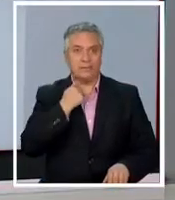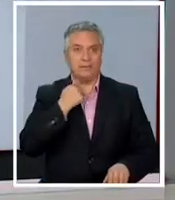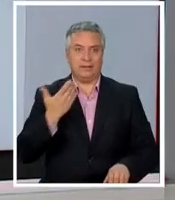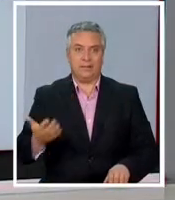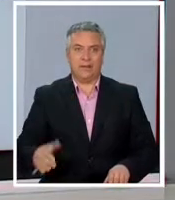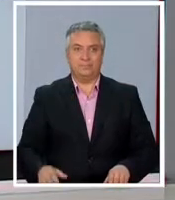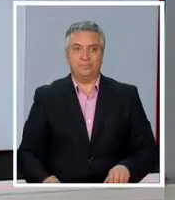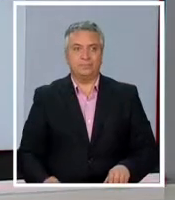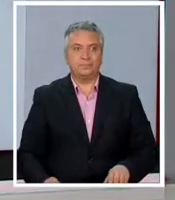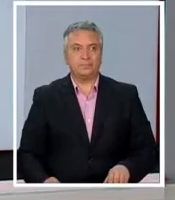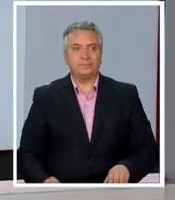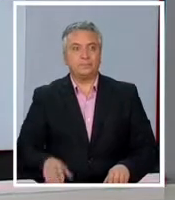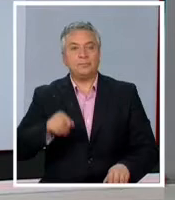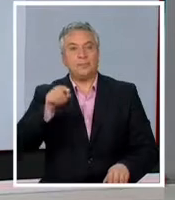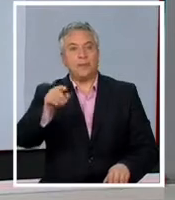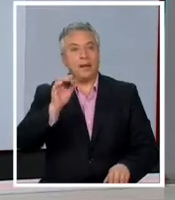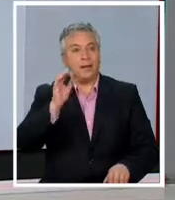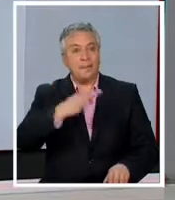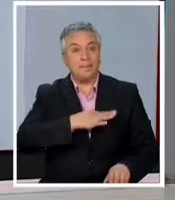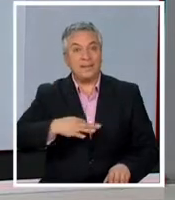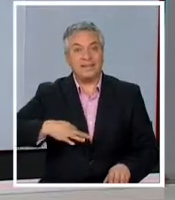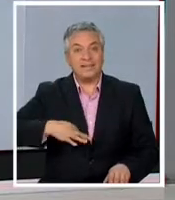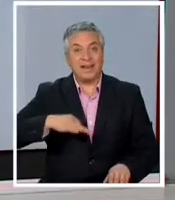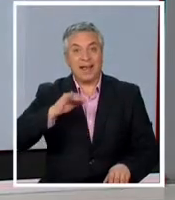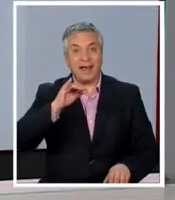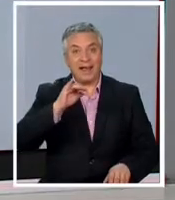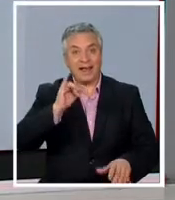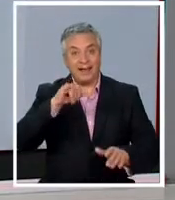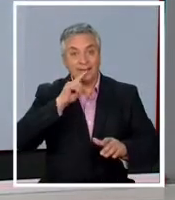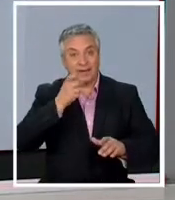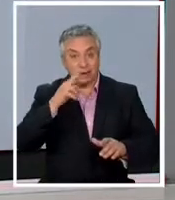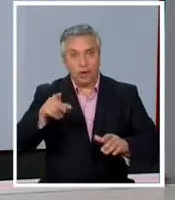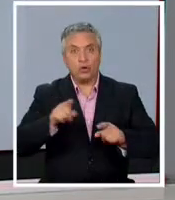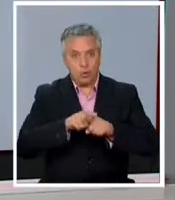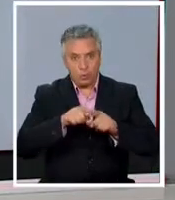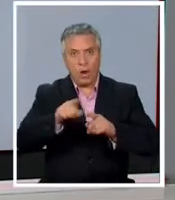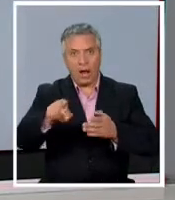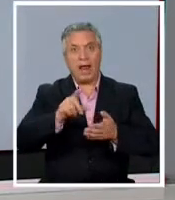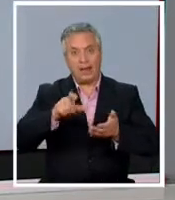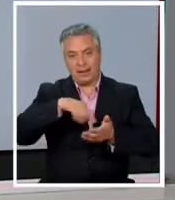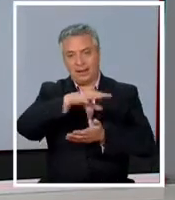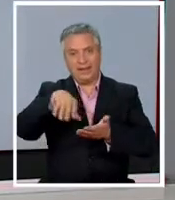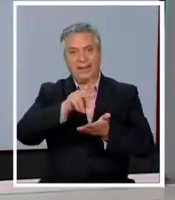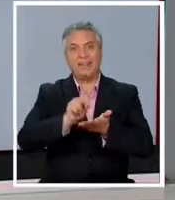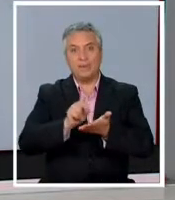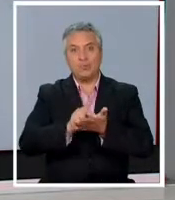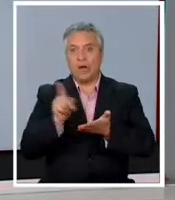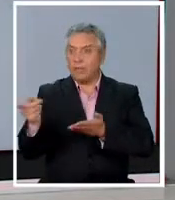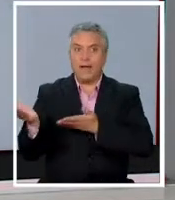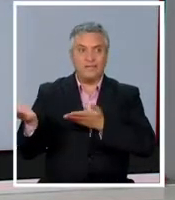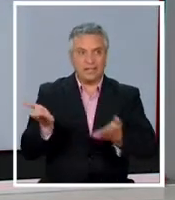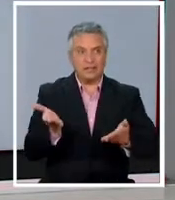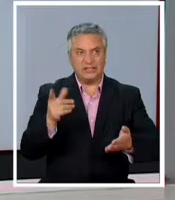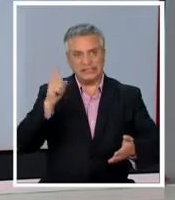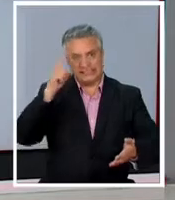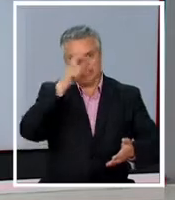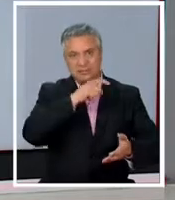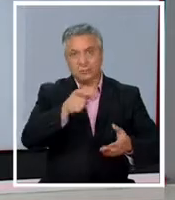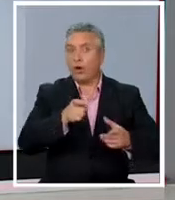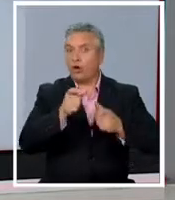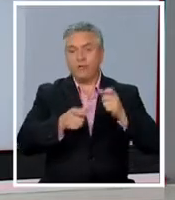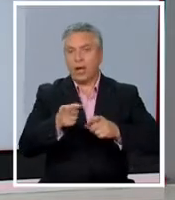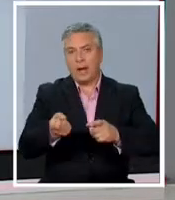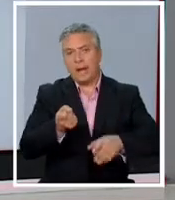La ministra del Interior Iskia Sitches fue protagonista de una tensa sesión en la Cámara de Diputados a la que fue invitada luego que el gobierno decidiera no